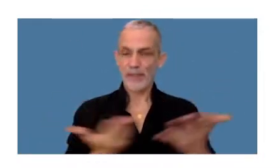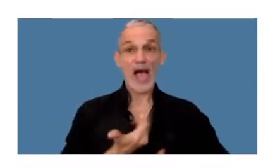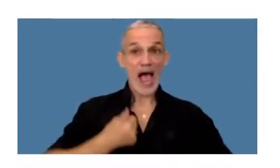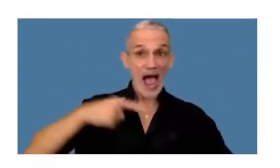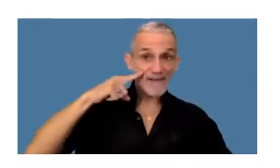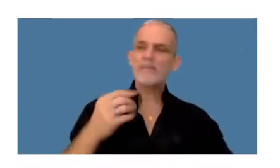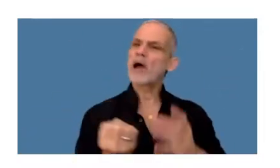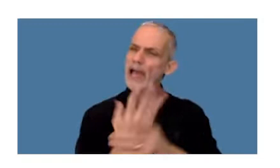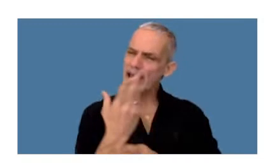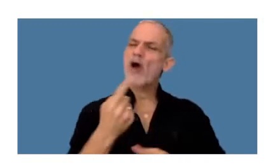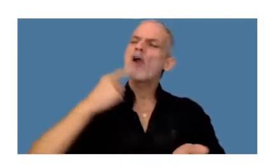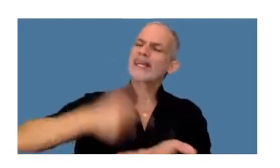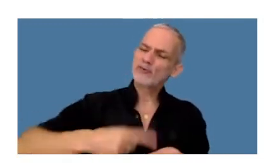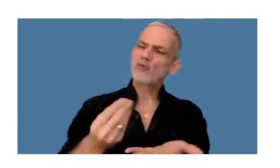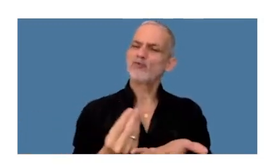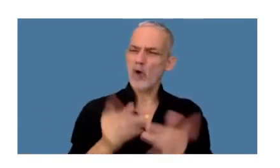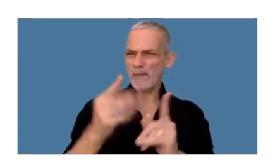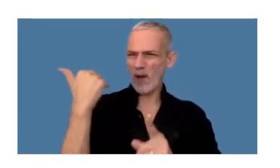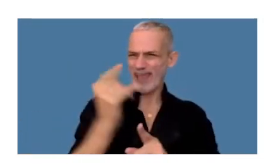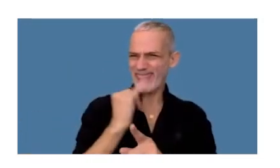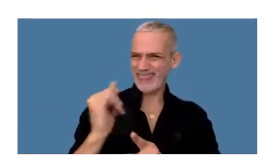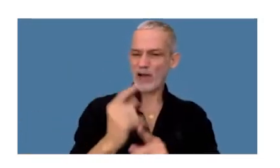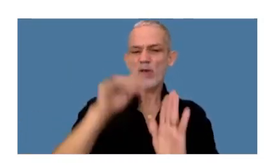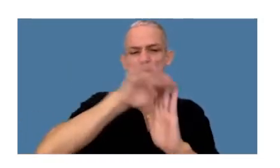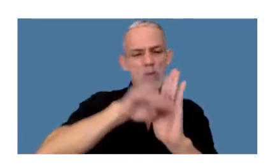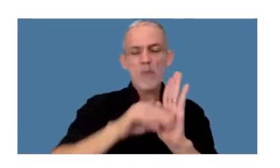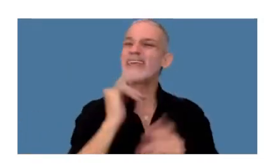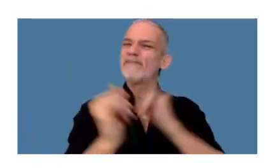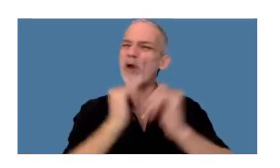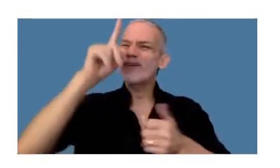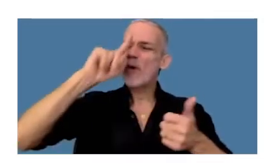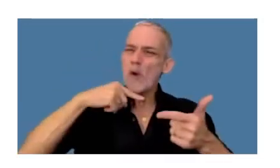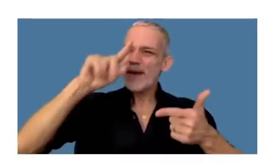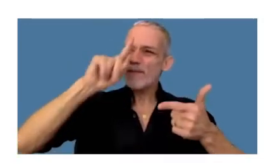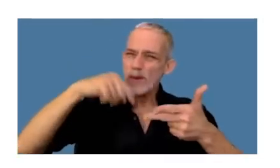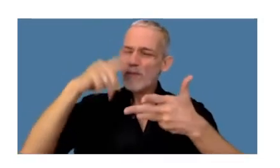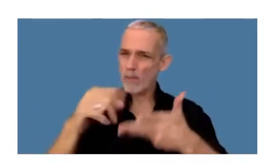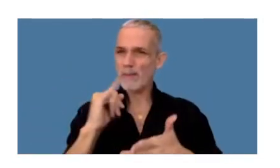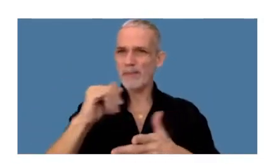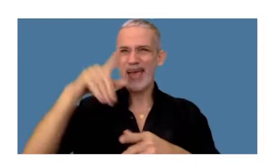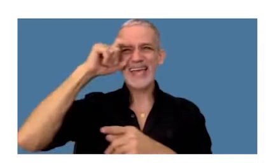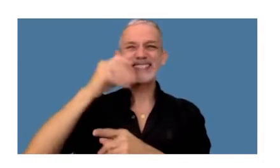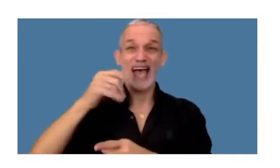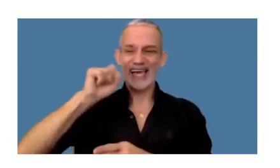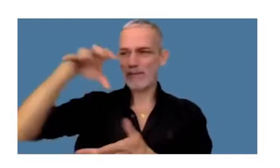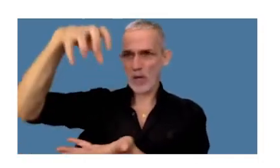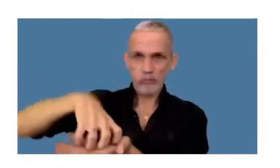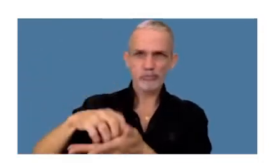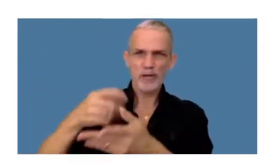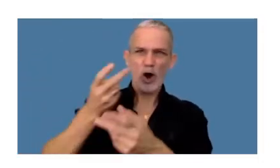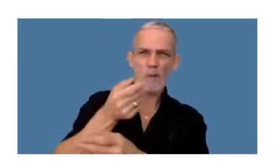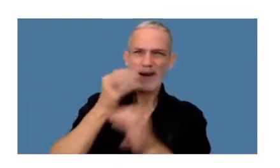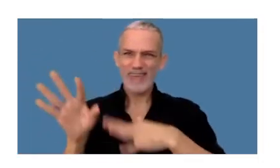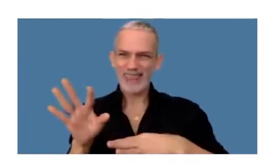creó mediante una resolución mencionada antes un régimen informativo mensual que deben cumplir los exchanges los exchanges locales de